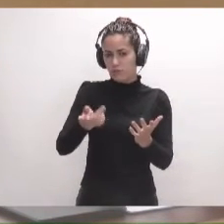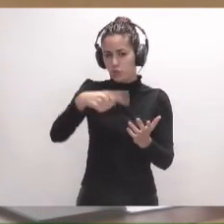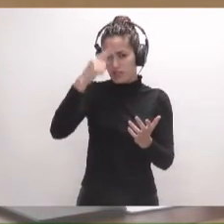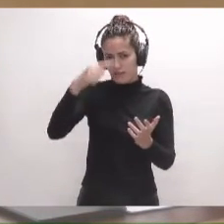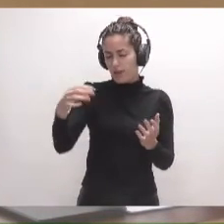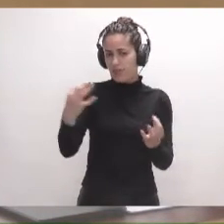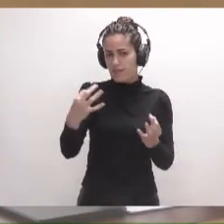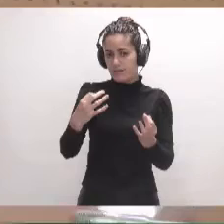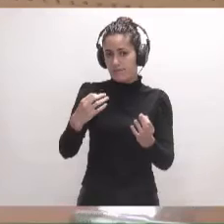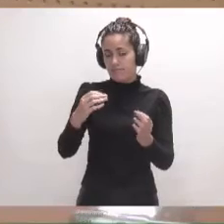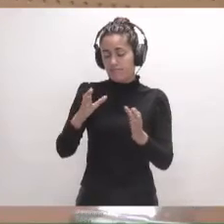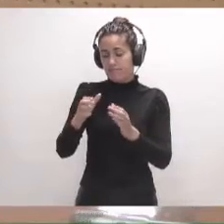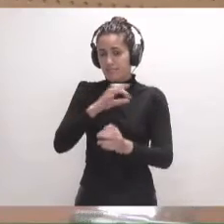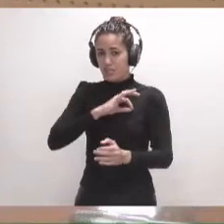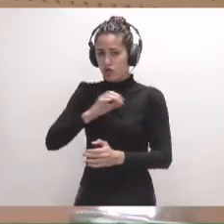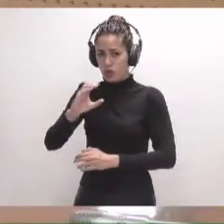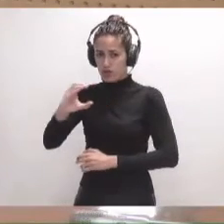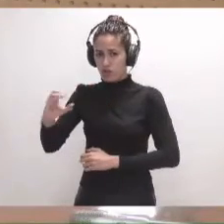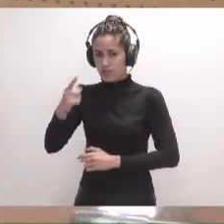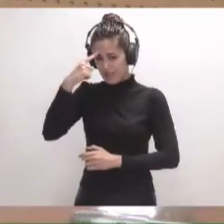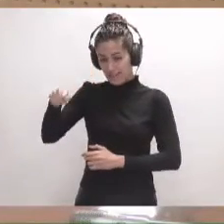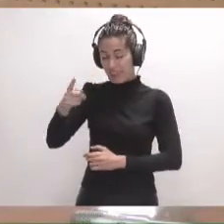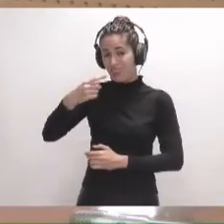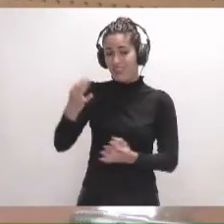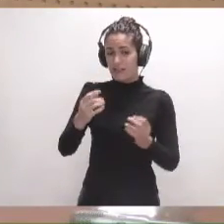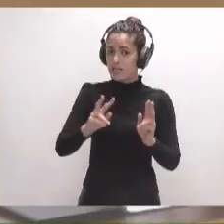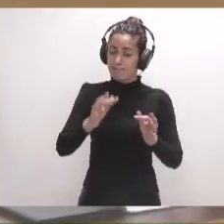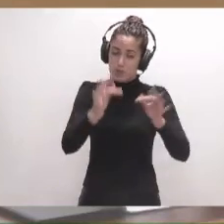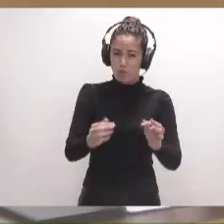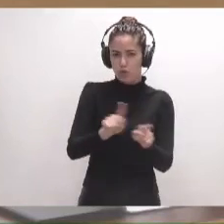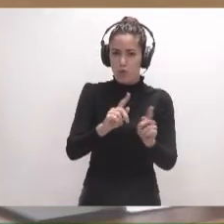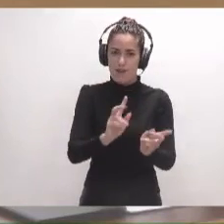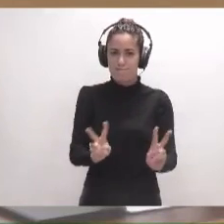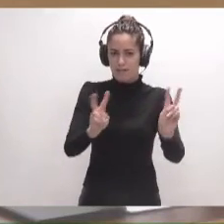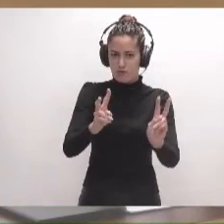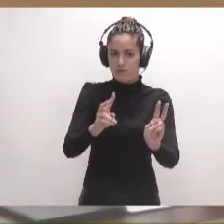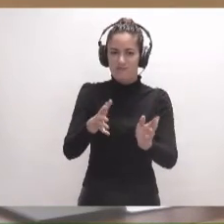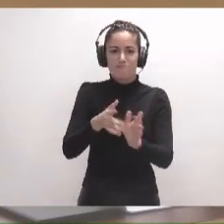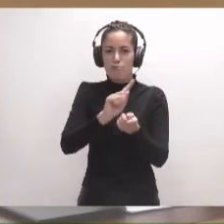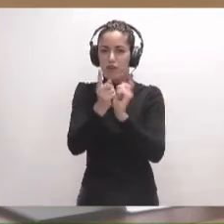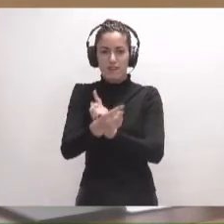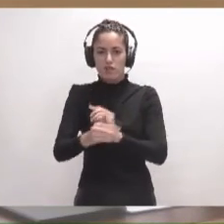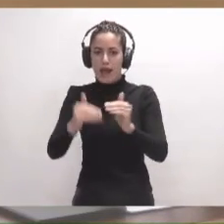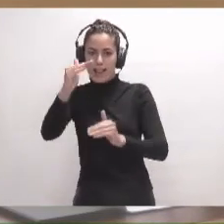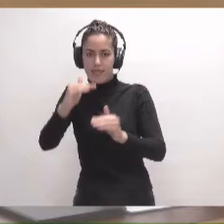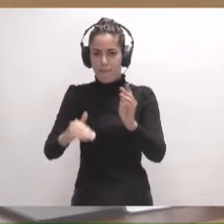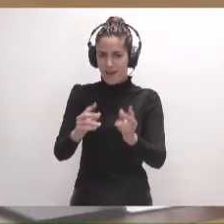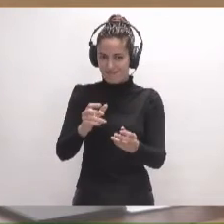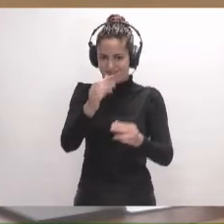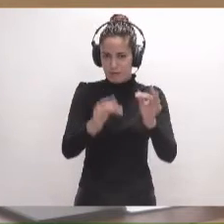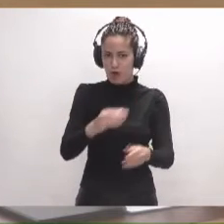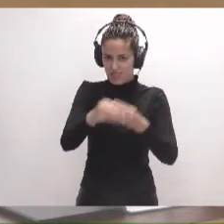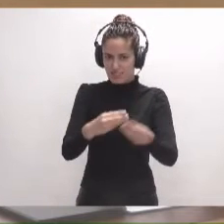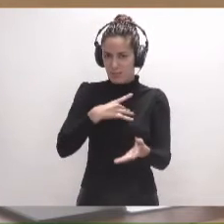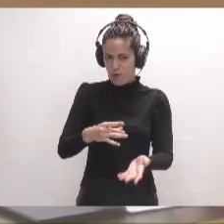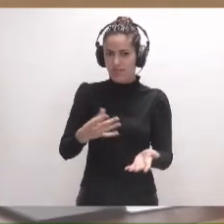tienen que saber, señores de Coalición Canaria, que llevan gobernando muchos años, que el presupuesto es vivo y, en cualquier momento, se pueden hacer modificaciones altas y bajas de los presupuestos. Por eso, en